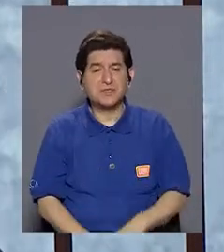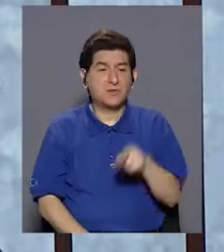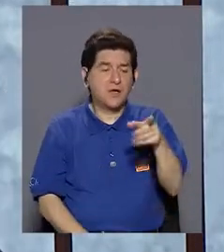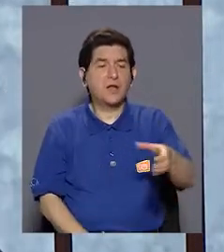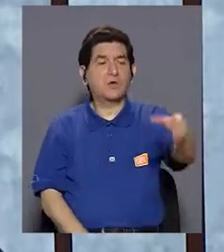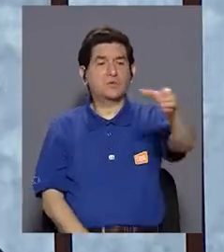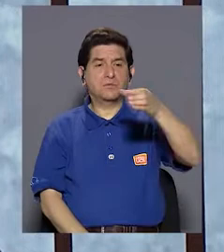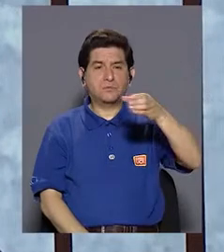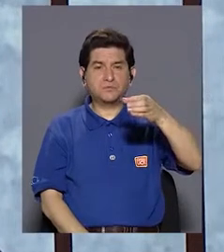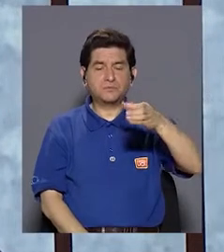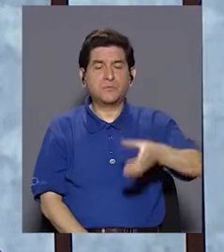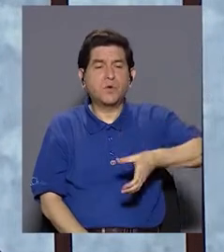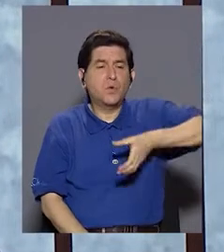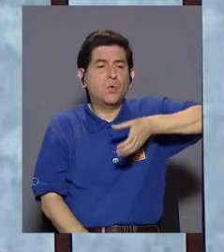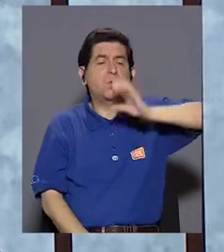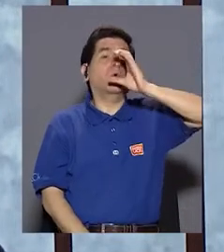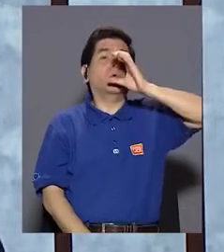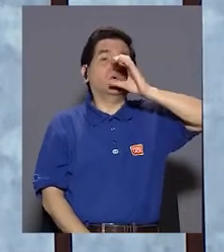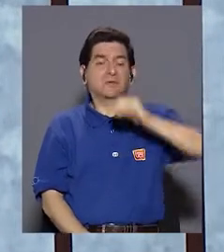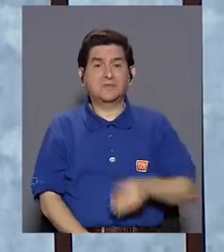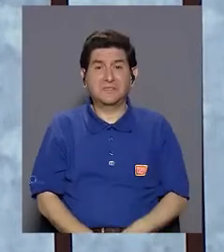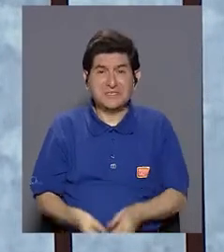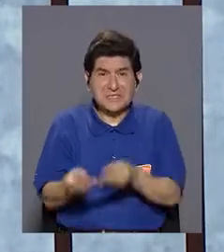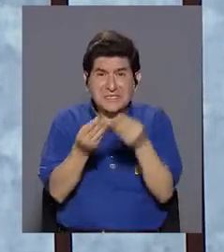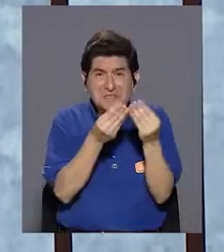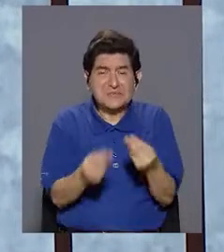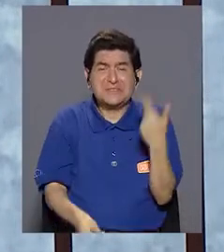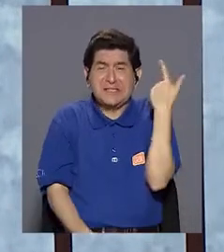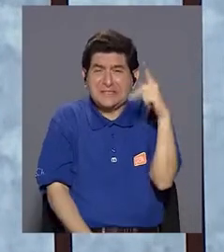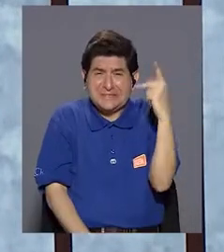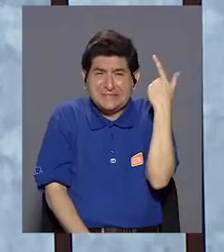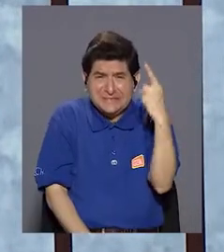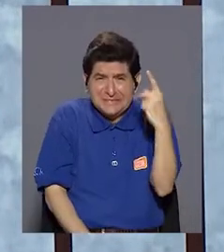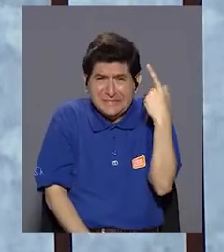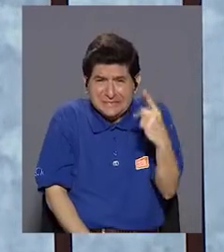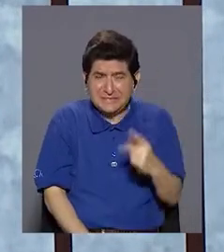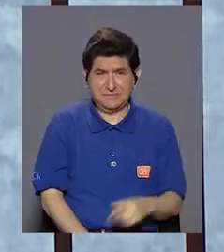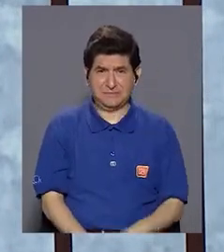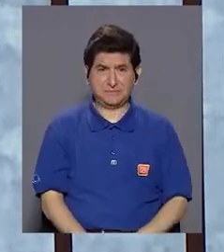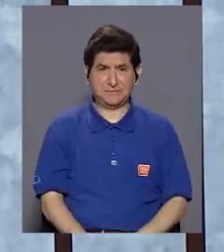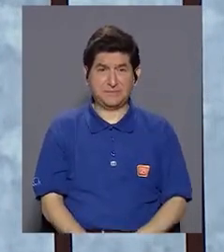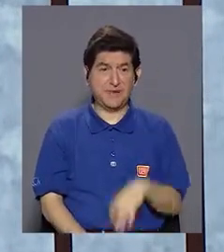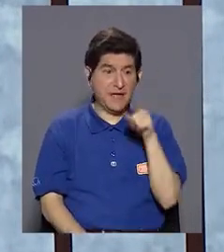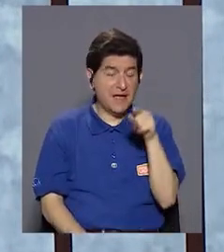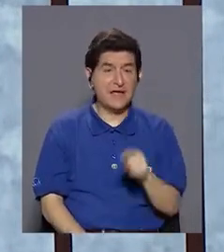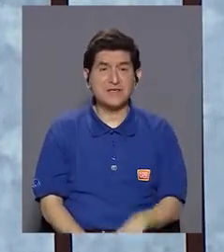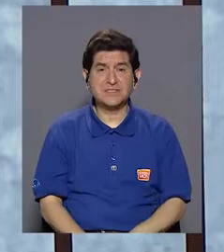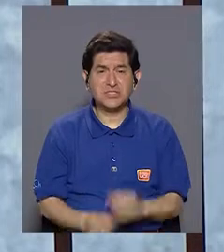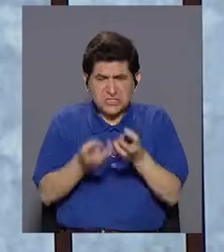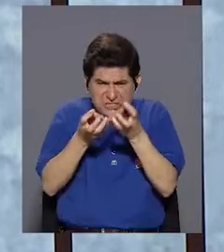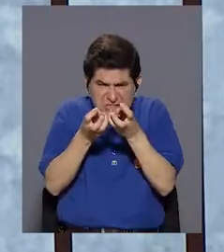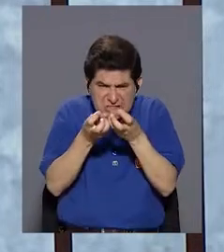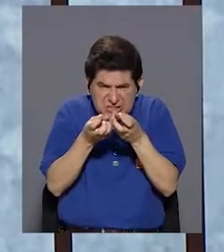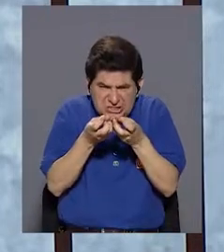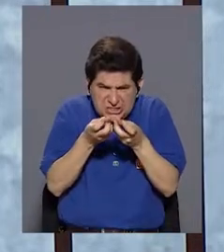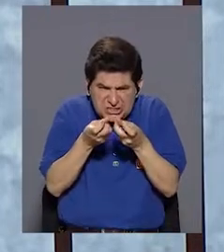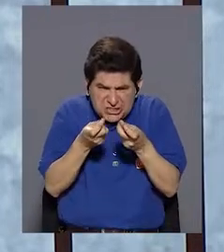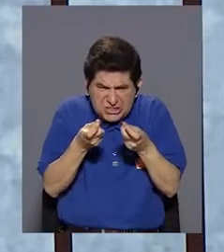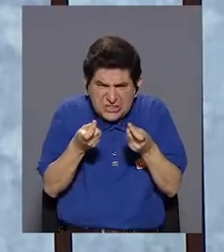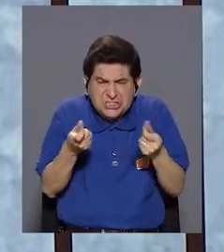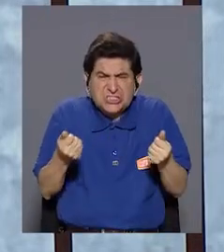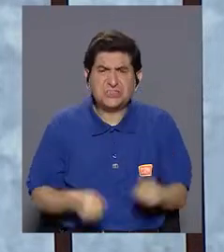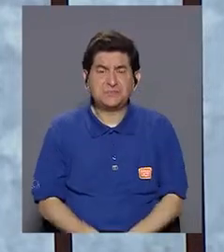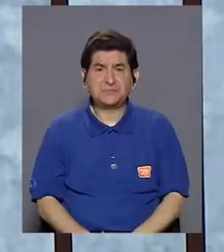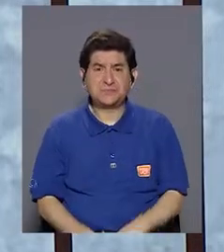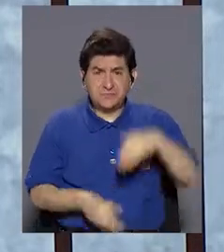y el niño coge el envase, se toma un trago y son sustancias tan peligrosas, son sustancias corrosivas, son